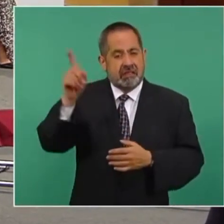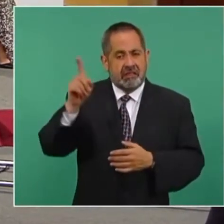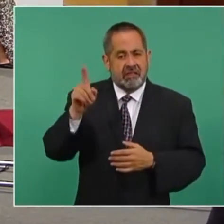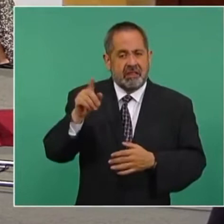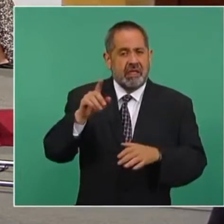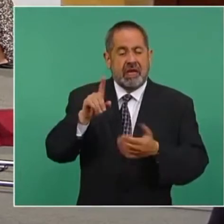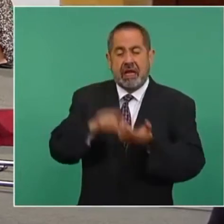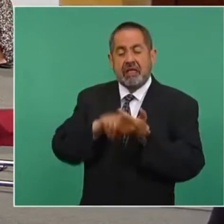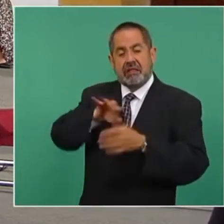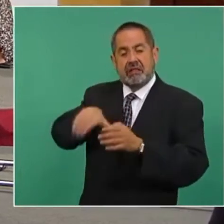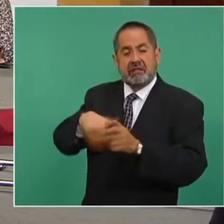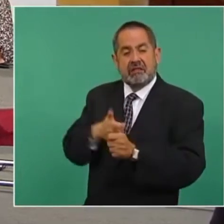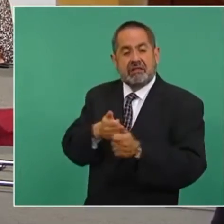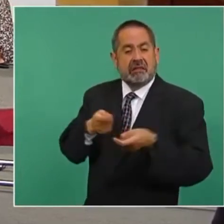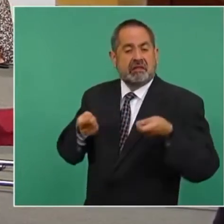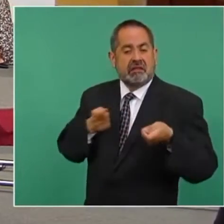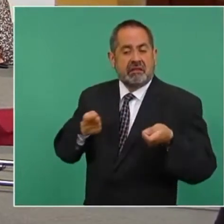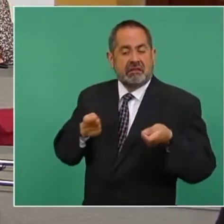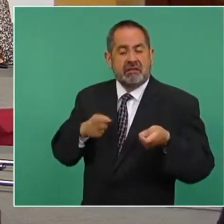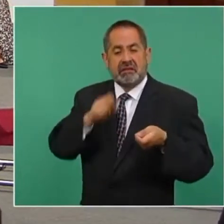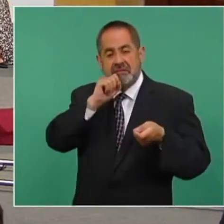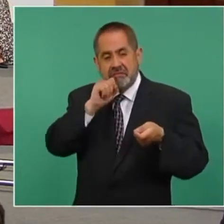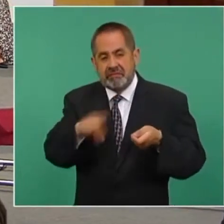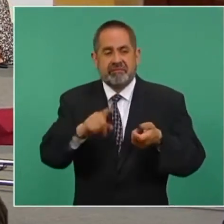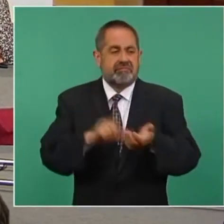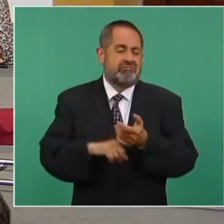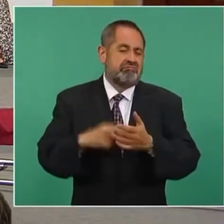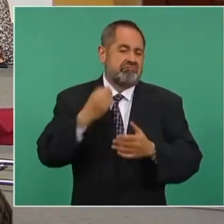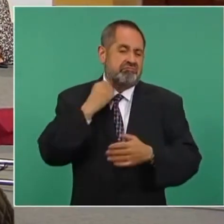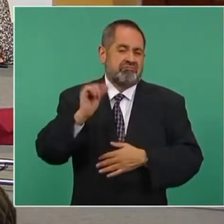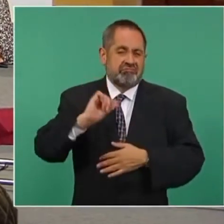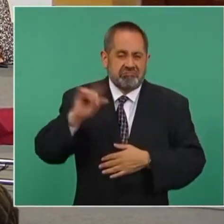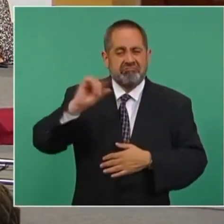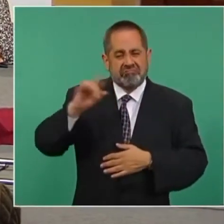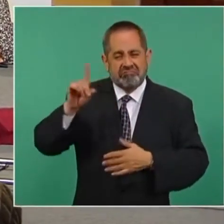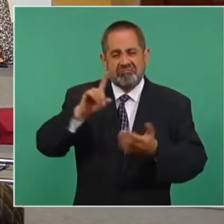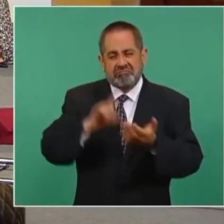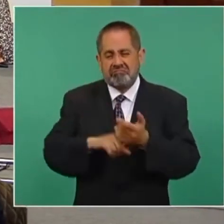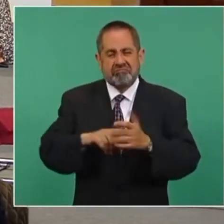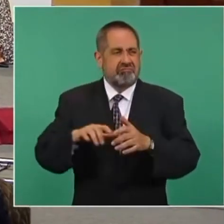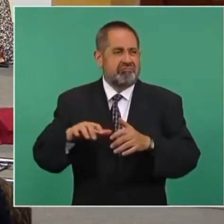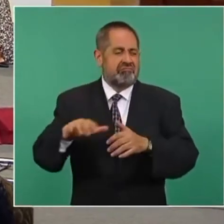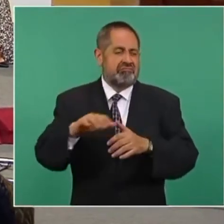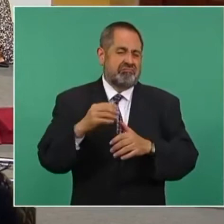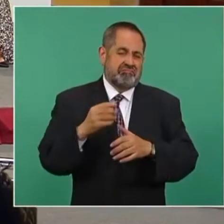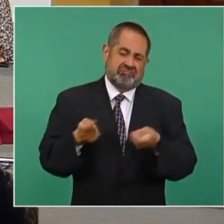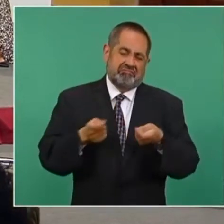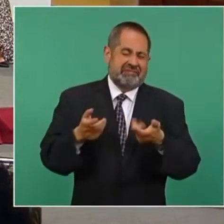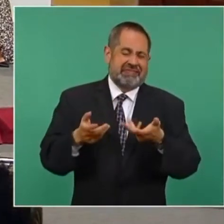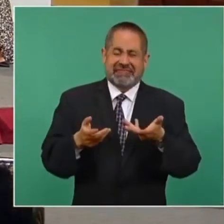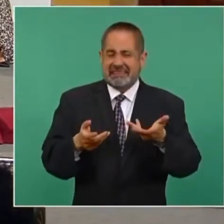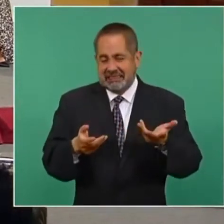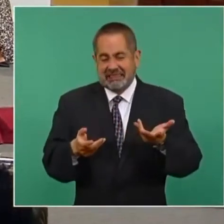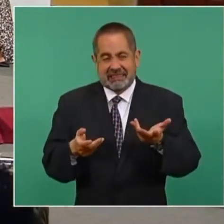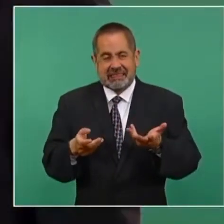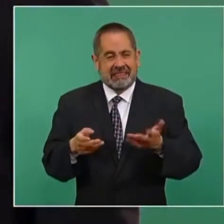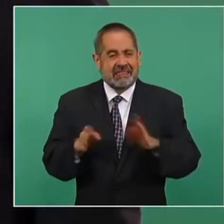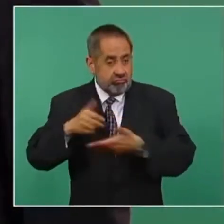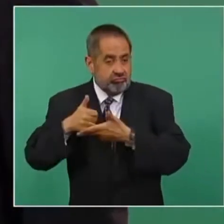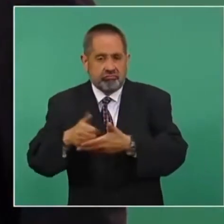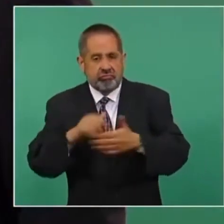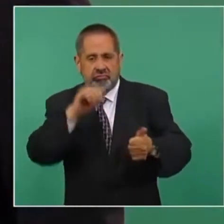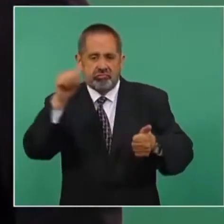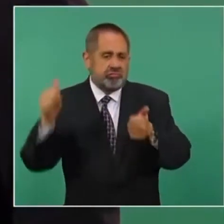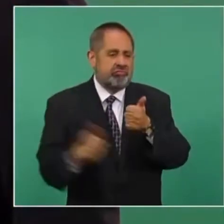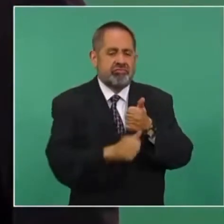controlados por despachos de abogados famosos que están al